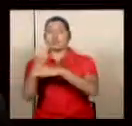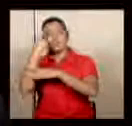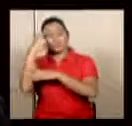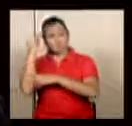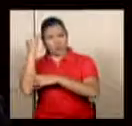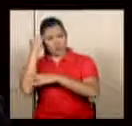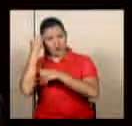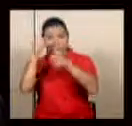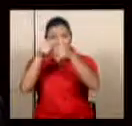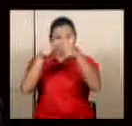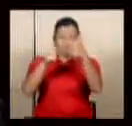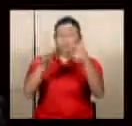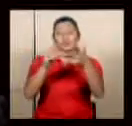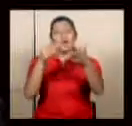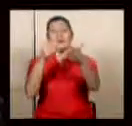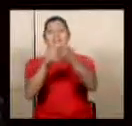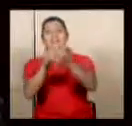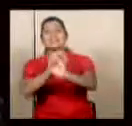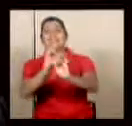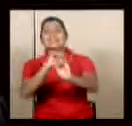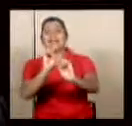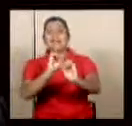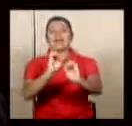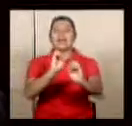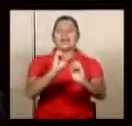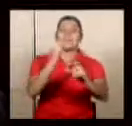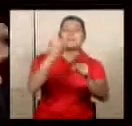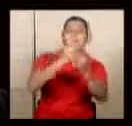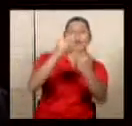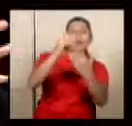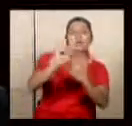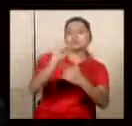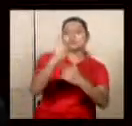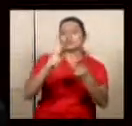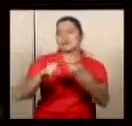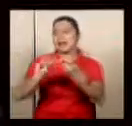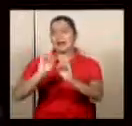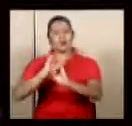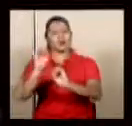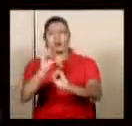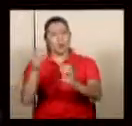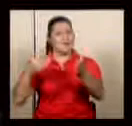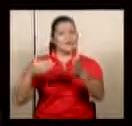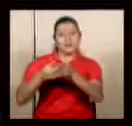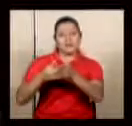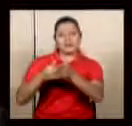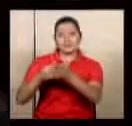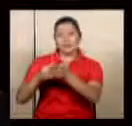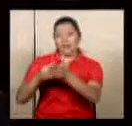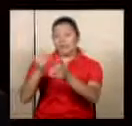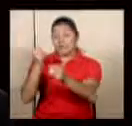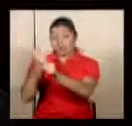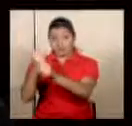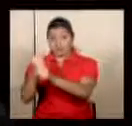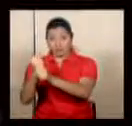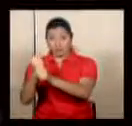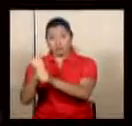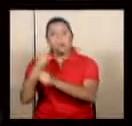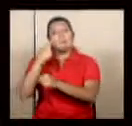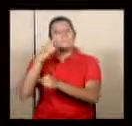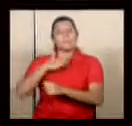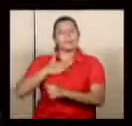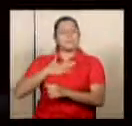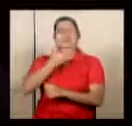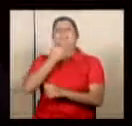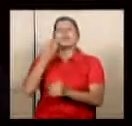afectan ni inversión social, ni afectan planilla, ni demás y que representaban unos 200 mil millones de colones, eso a mi juicio hubiese sido